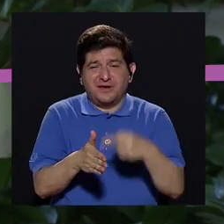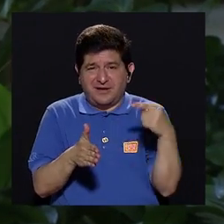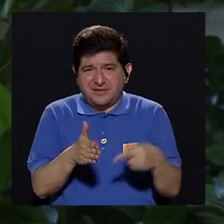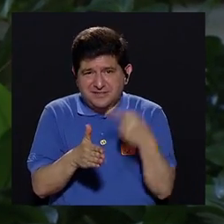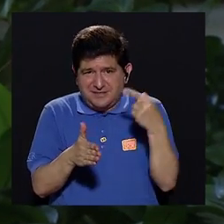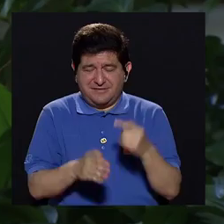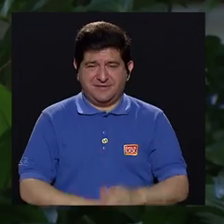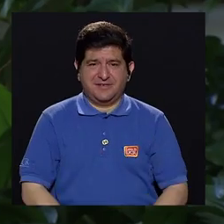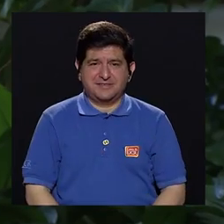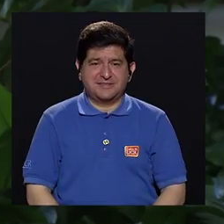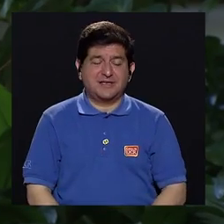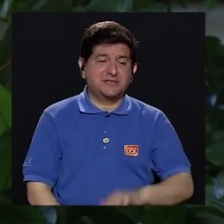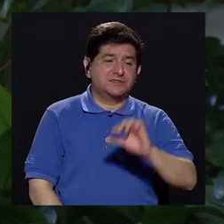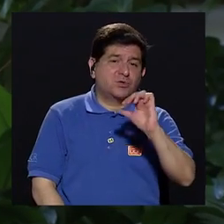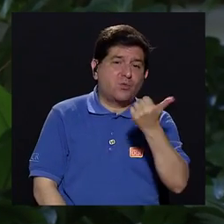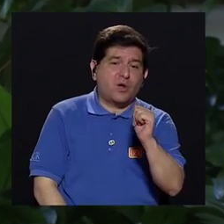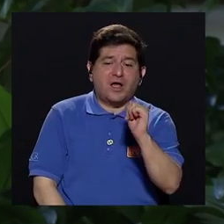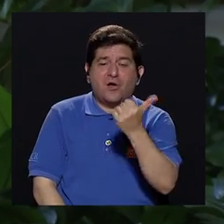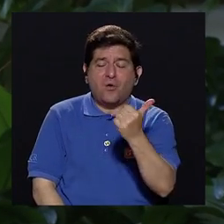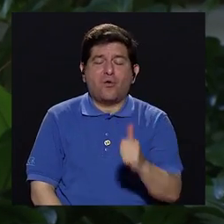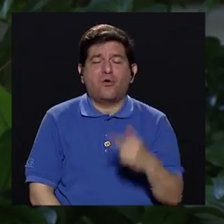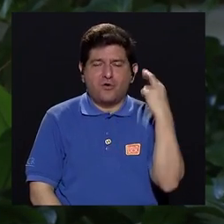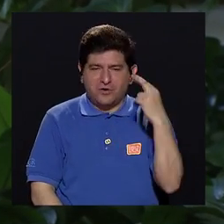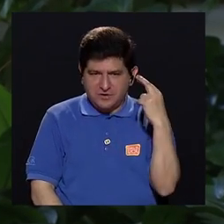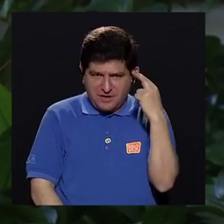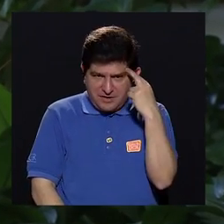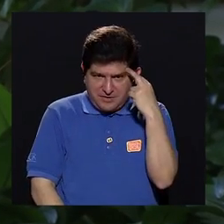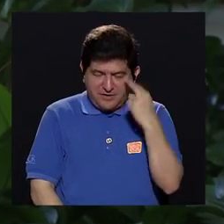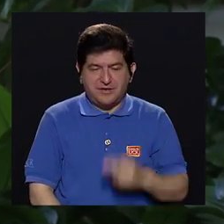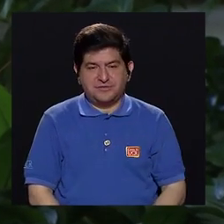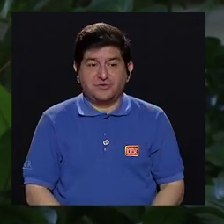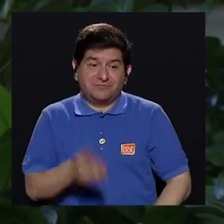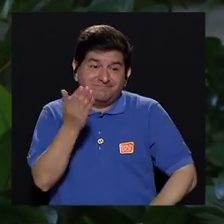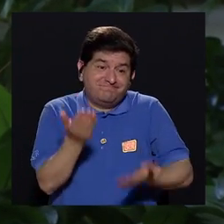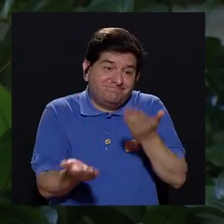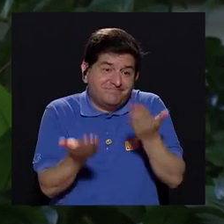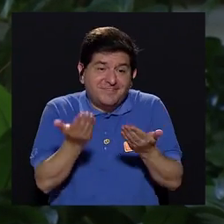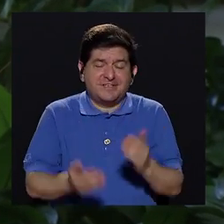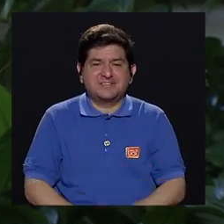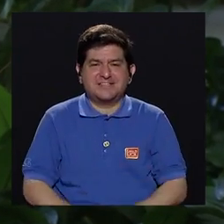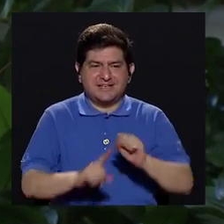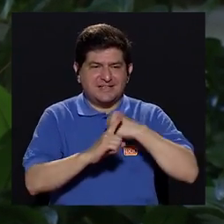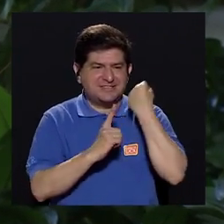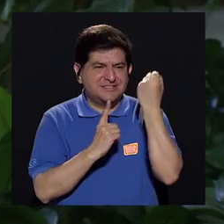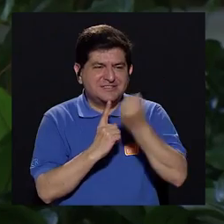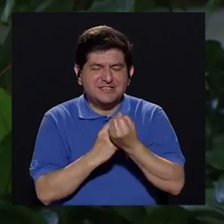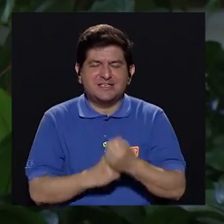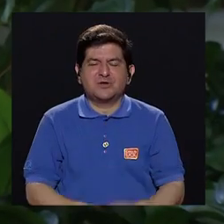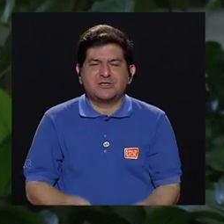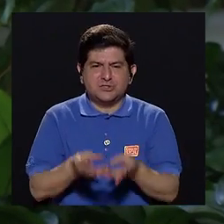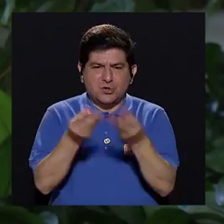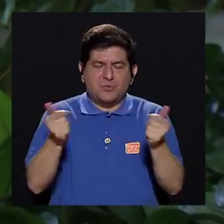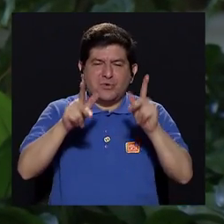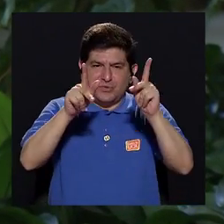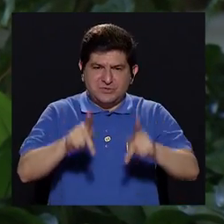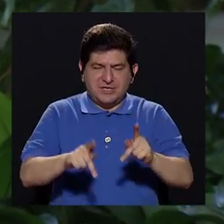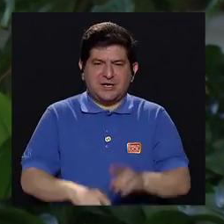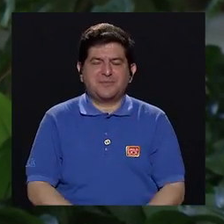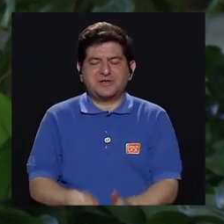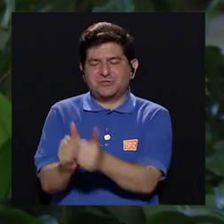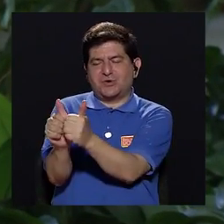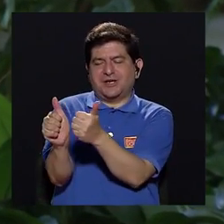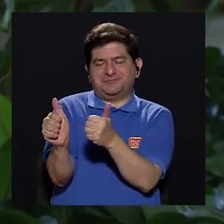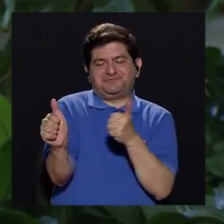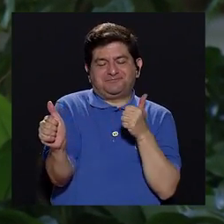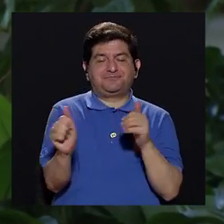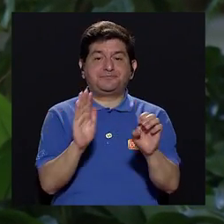situación cuando hay otras causas cuando hay otros factores que nos están provocando que el paciente se nos